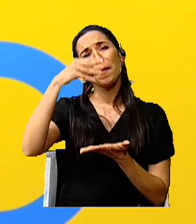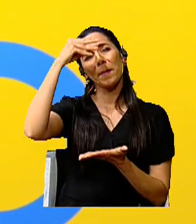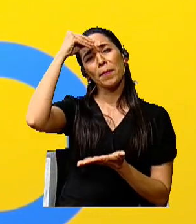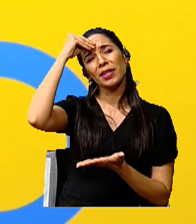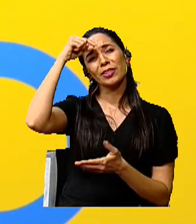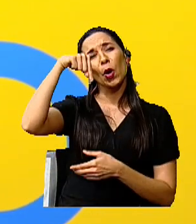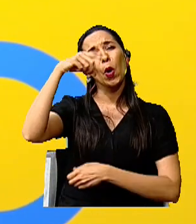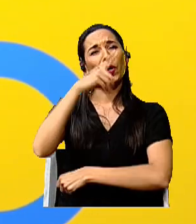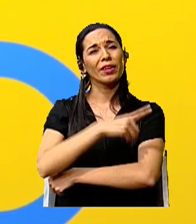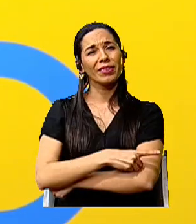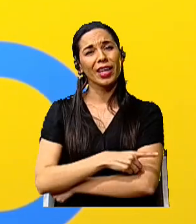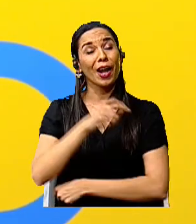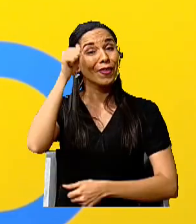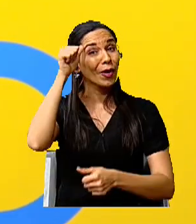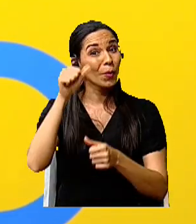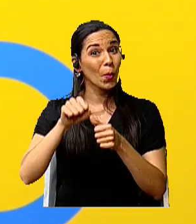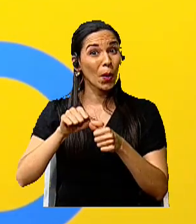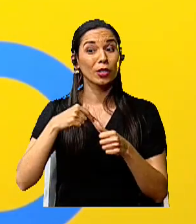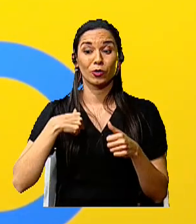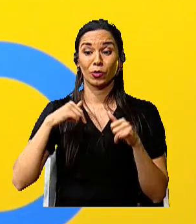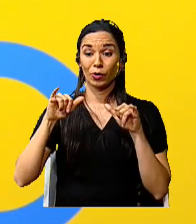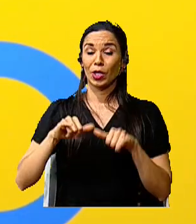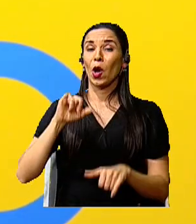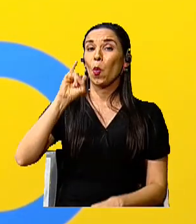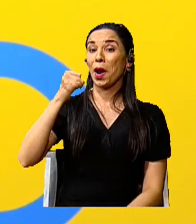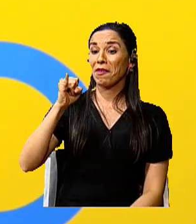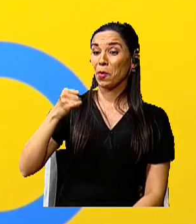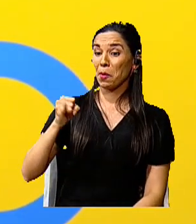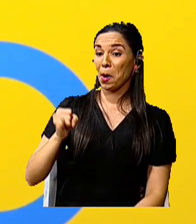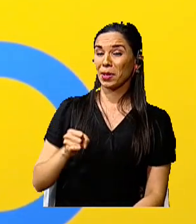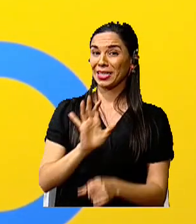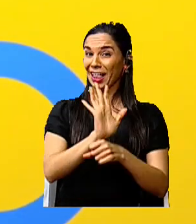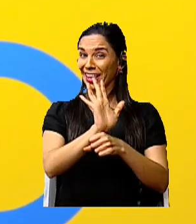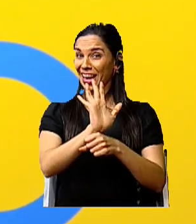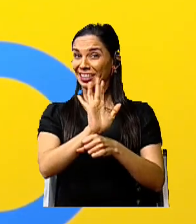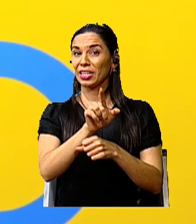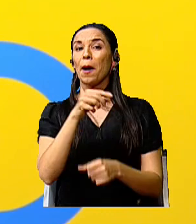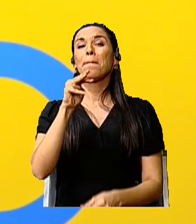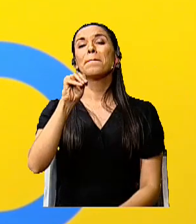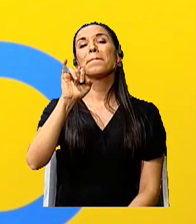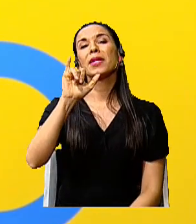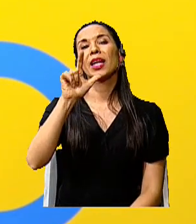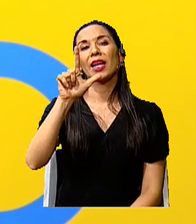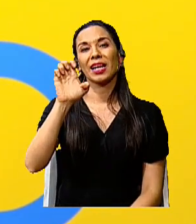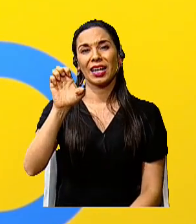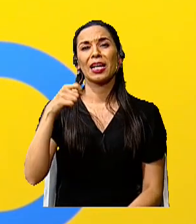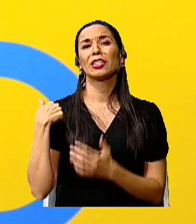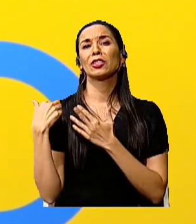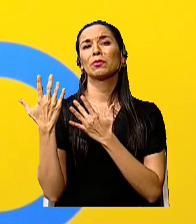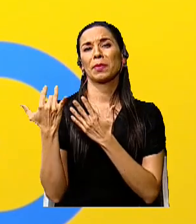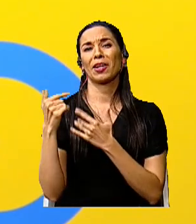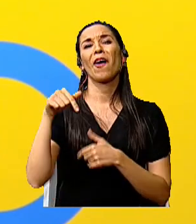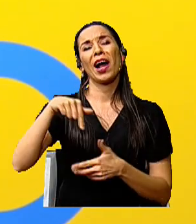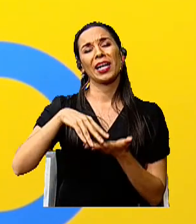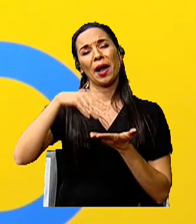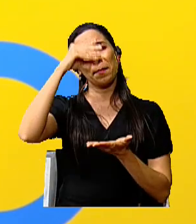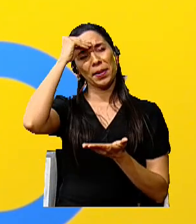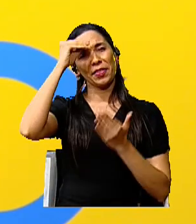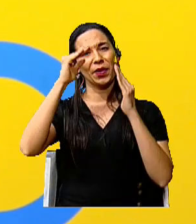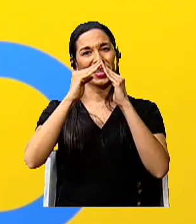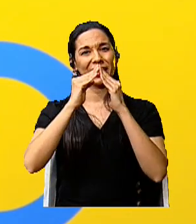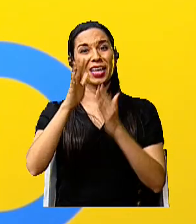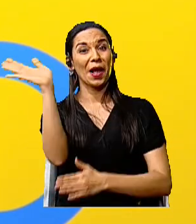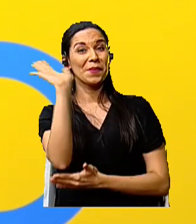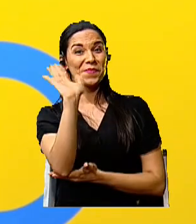día de hoy. Recuerden, estaré aquí todos los jueves. Soy la profe Miele. Los espero aquí en Aprendo en Casa.